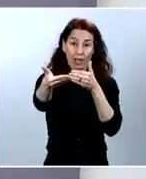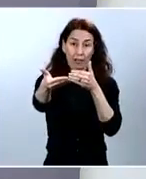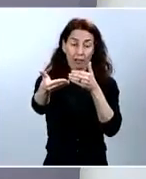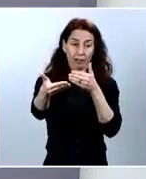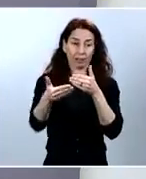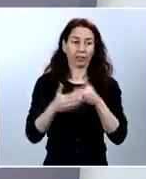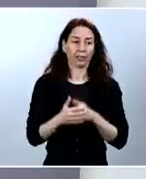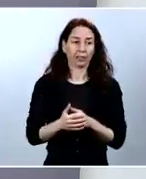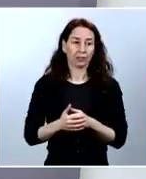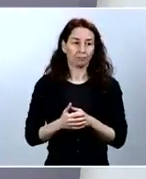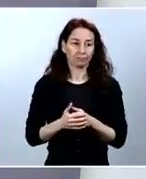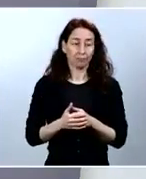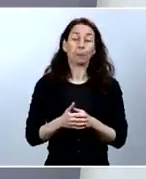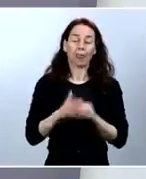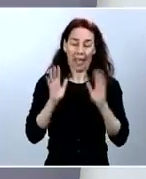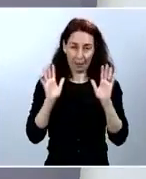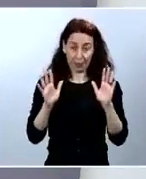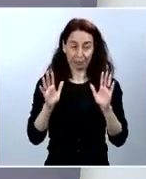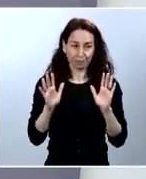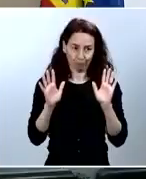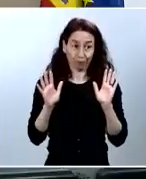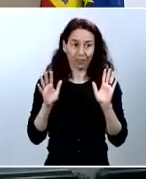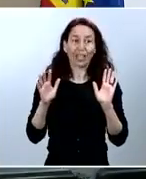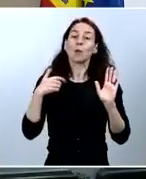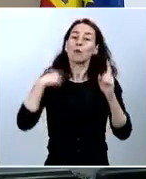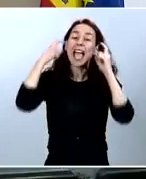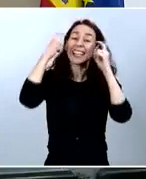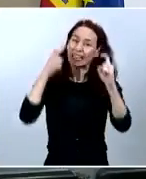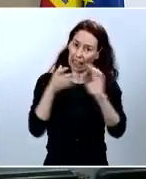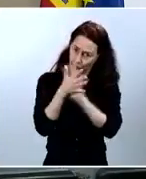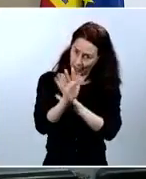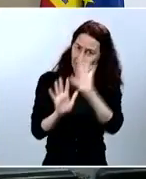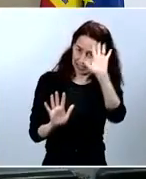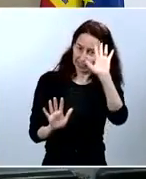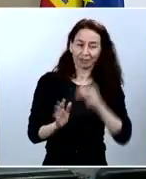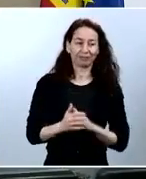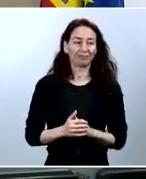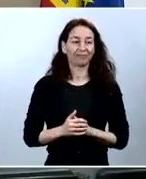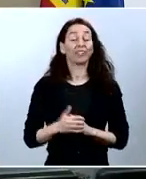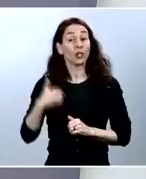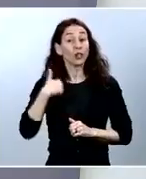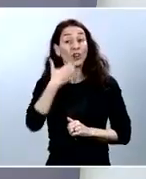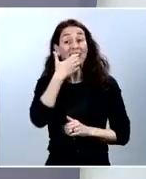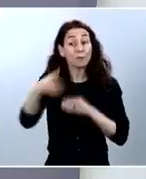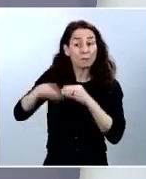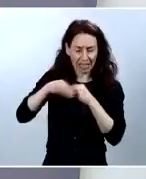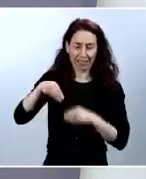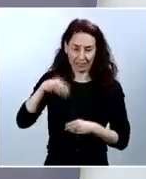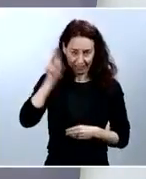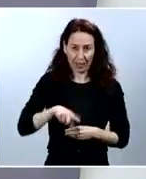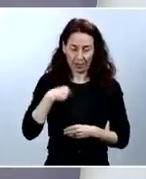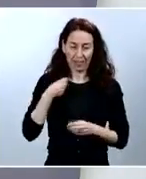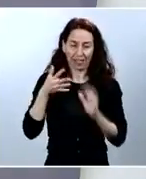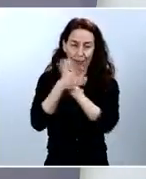esto está pensado para que si estás